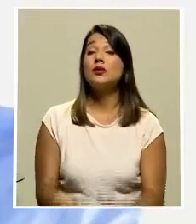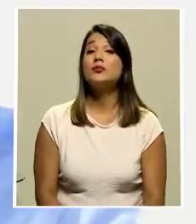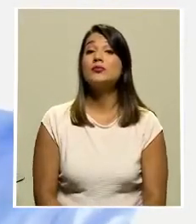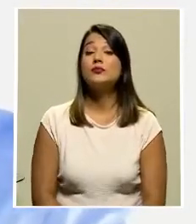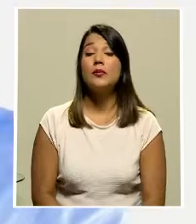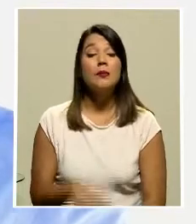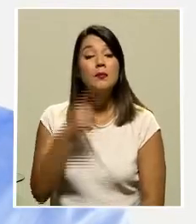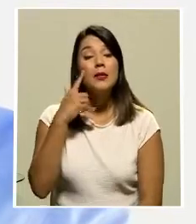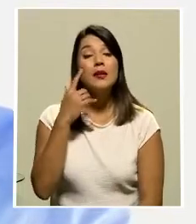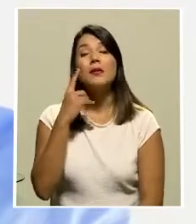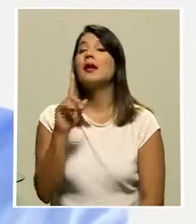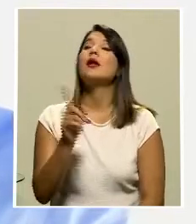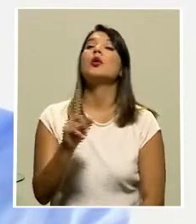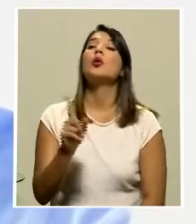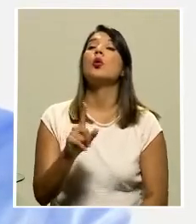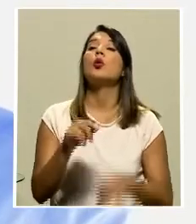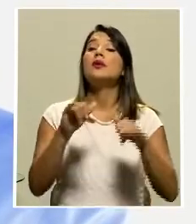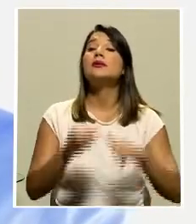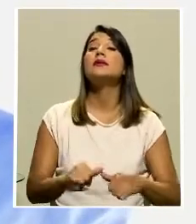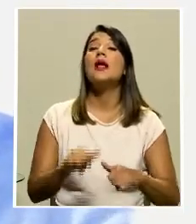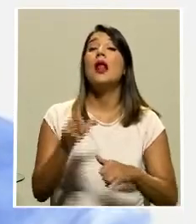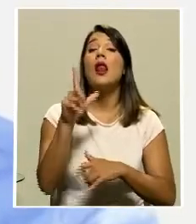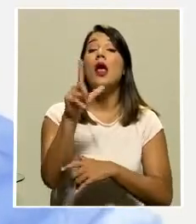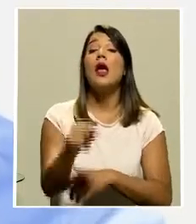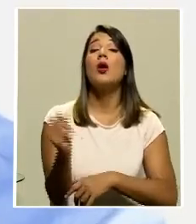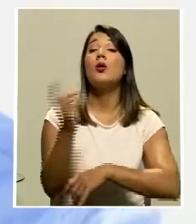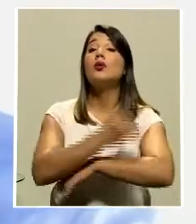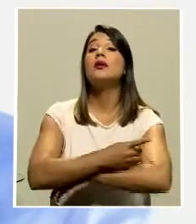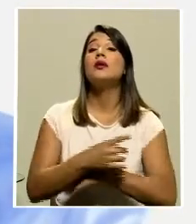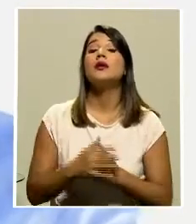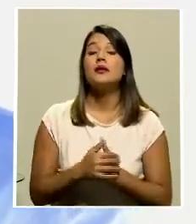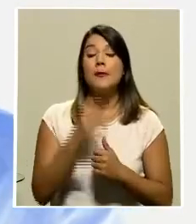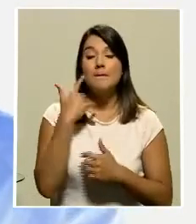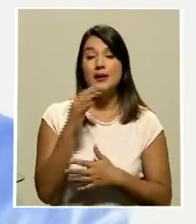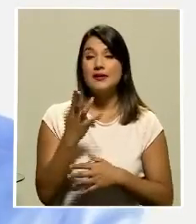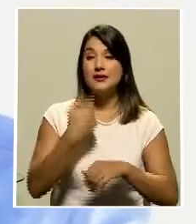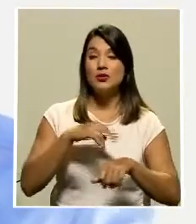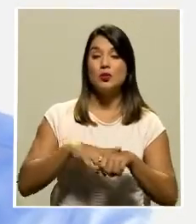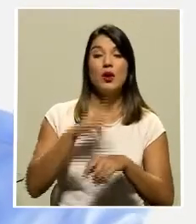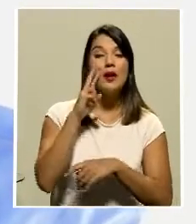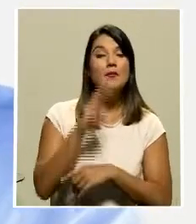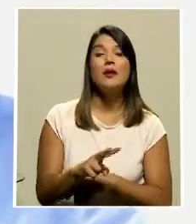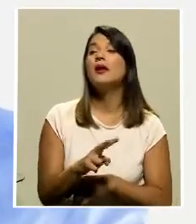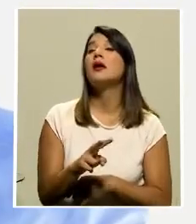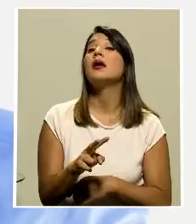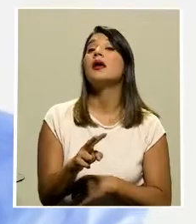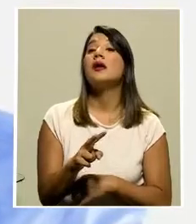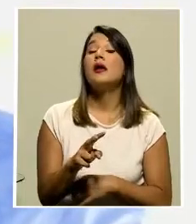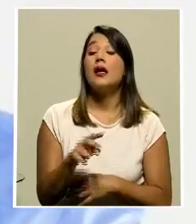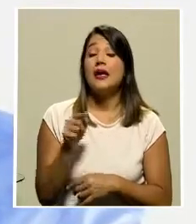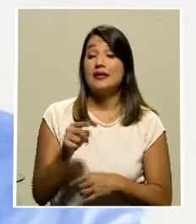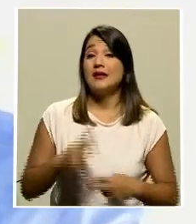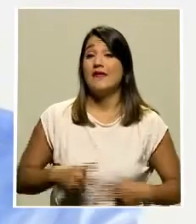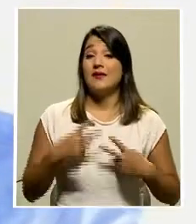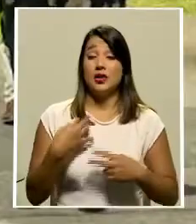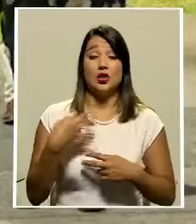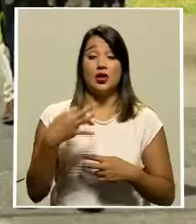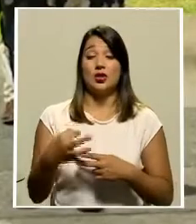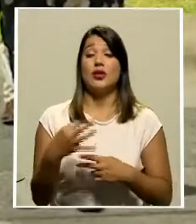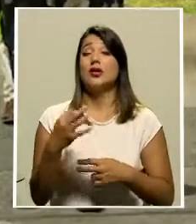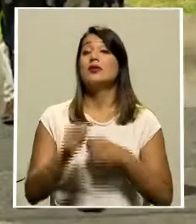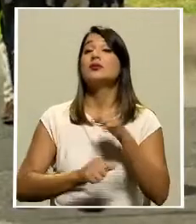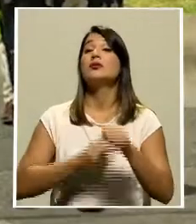para que no esté lejano el día en que sea normal ver a personas de 8 y de 80 años viajando cotidianamente en bicicleta